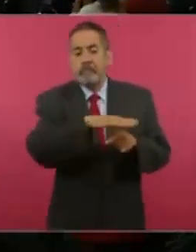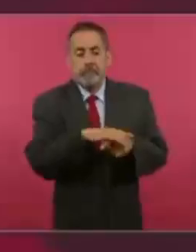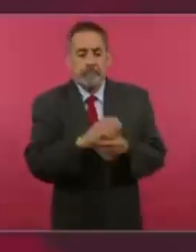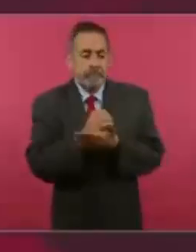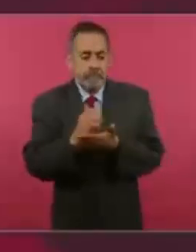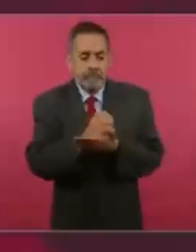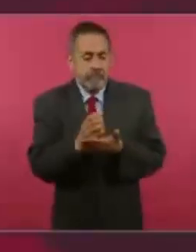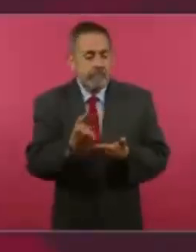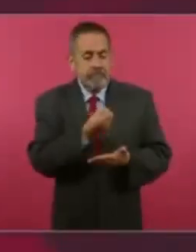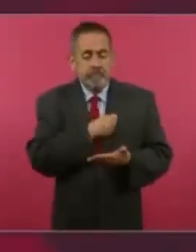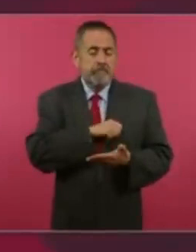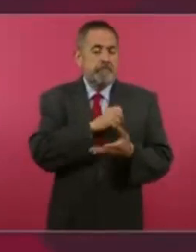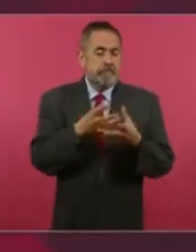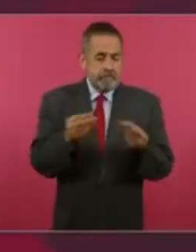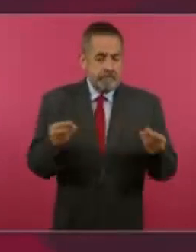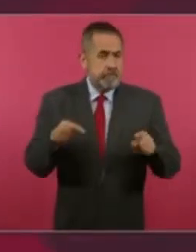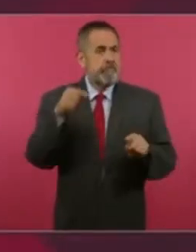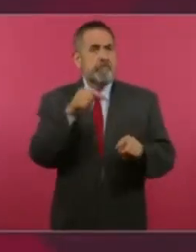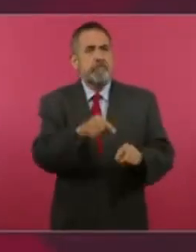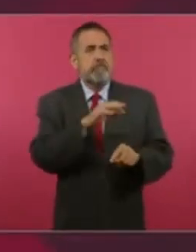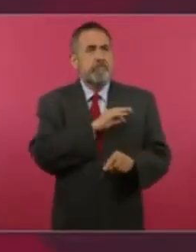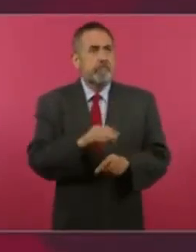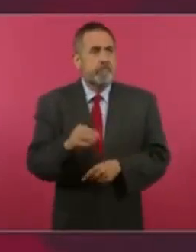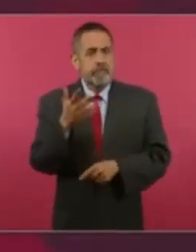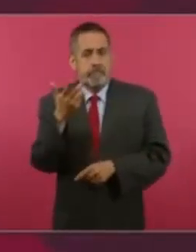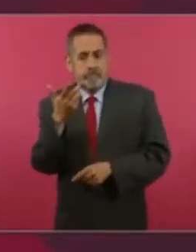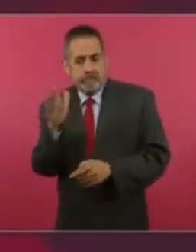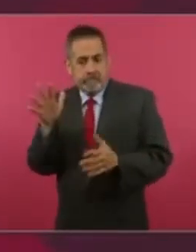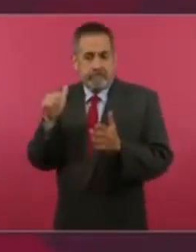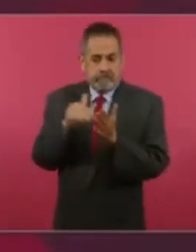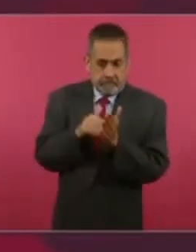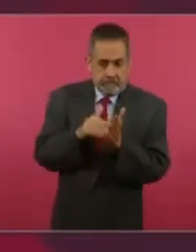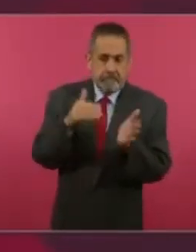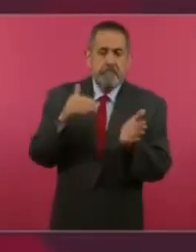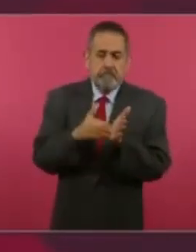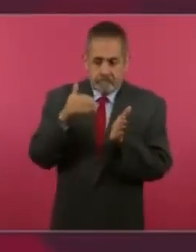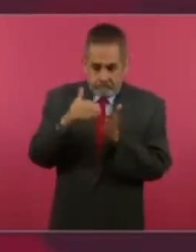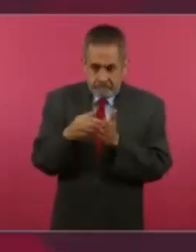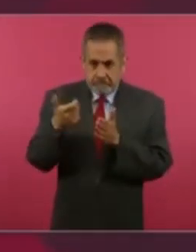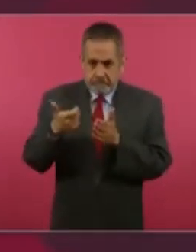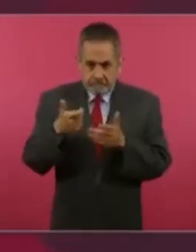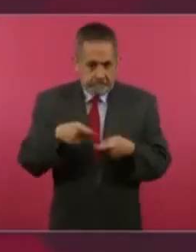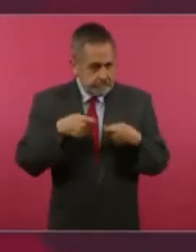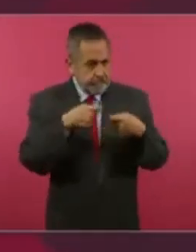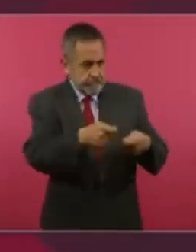Se están invirtiendo más de 10 mil millones de pesos para